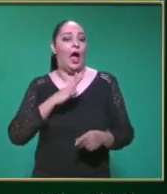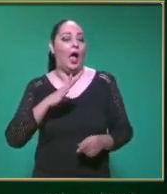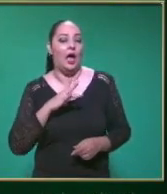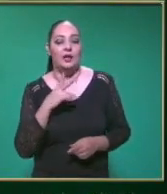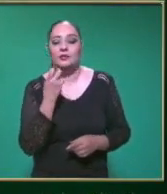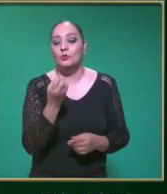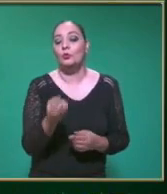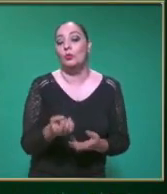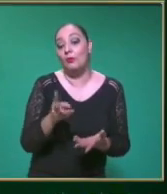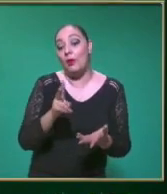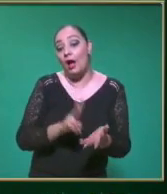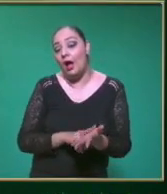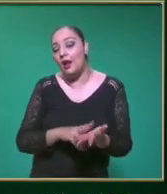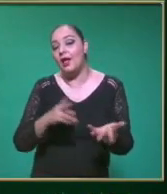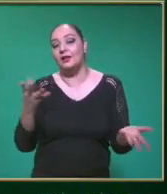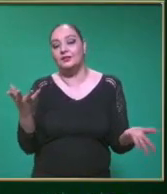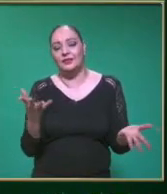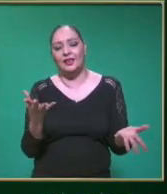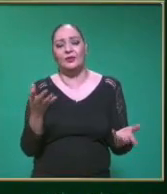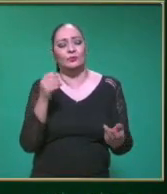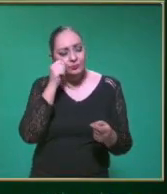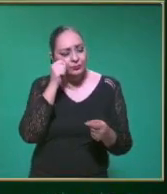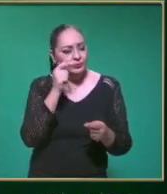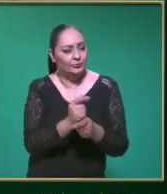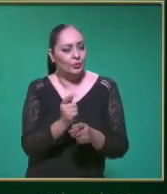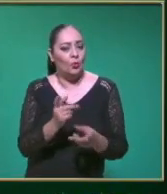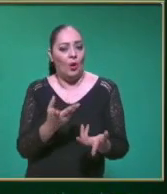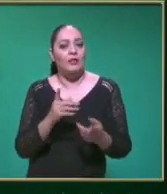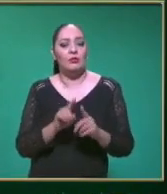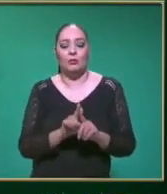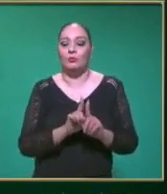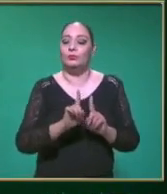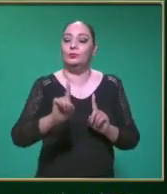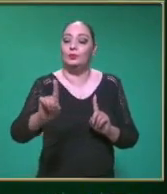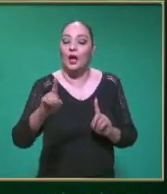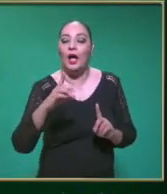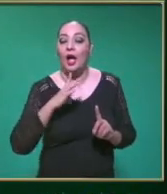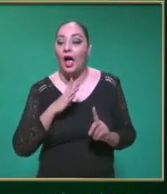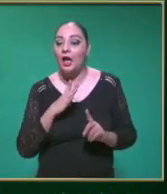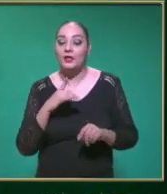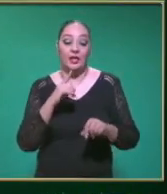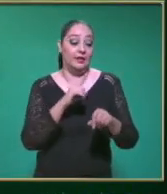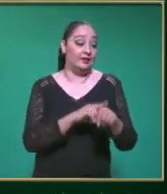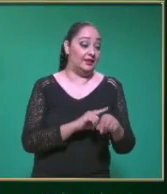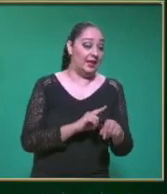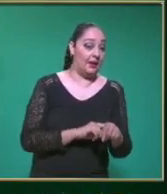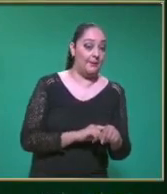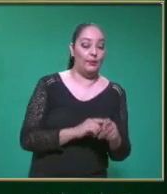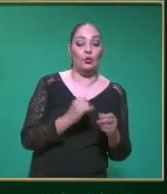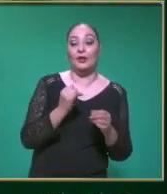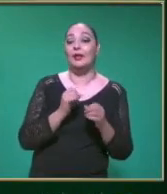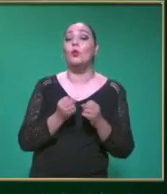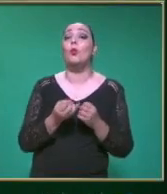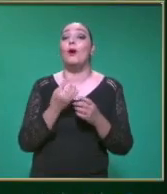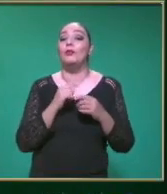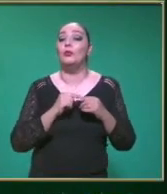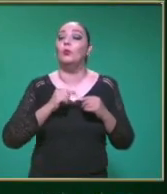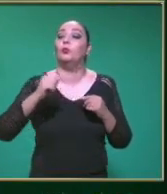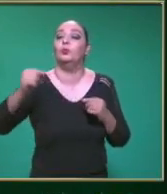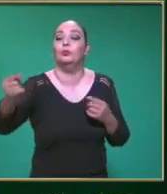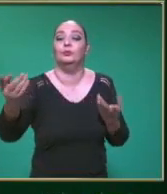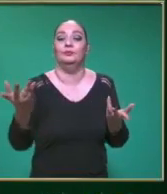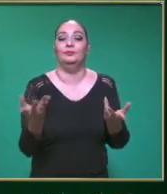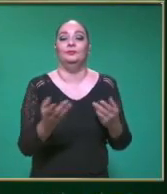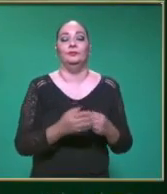valores Realizando O identificando A partir de la distancia Que recorre Entre el tiempo Que tarda en recorrer Este móvil